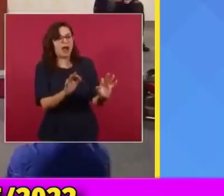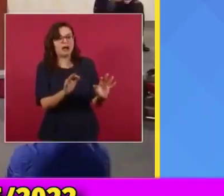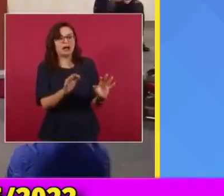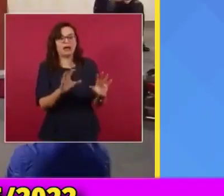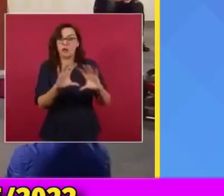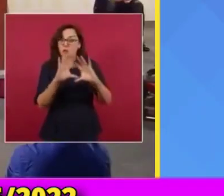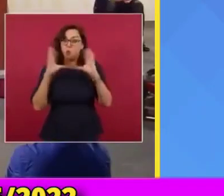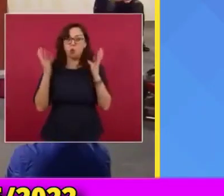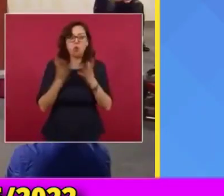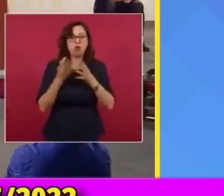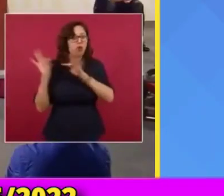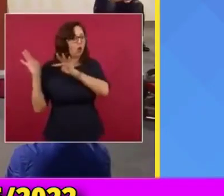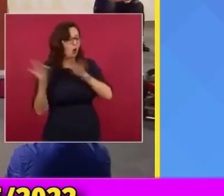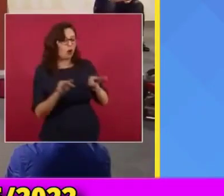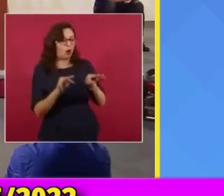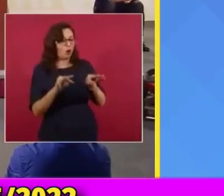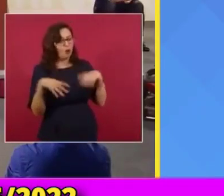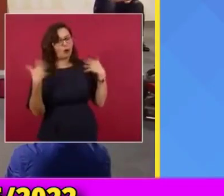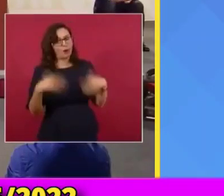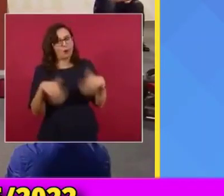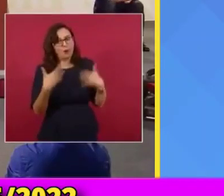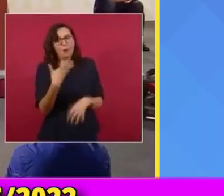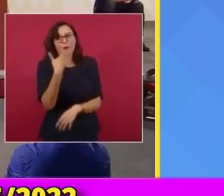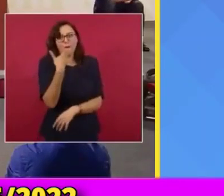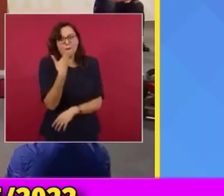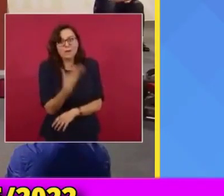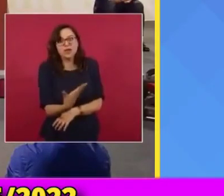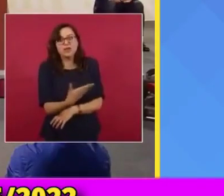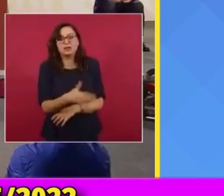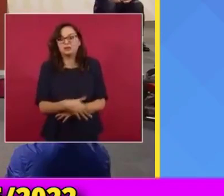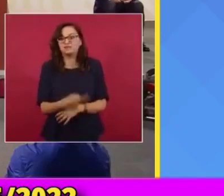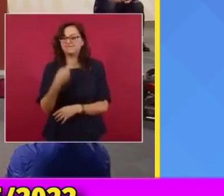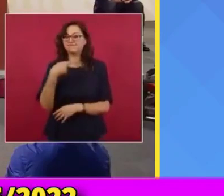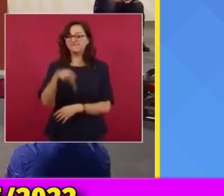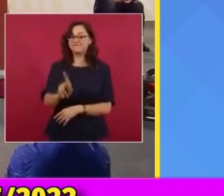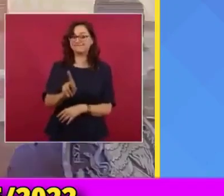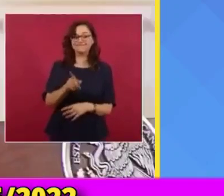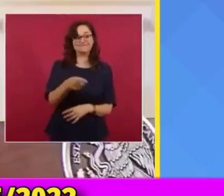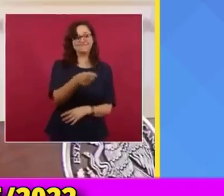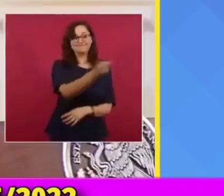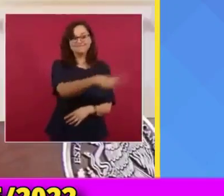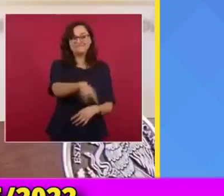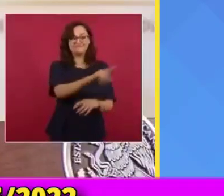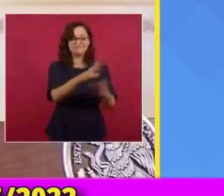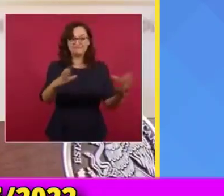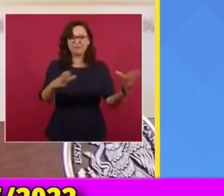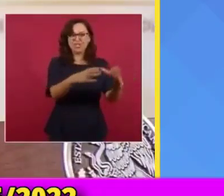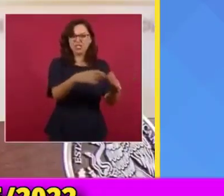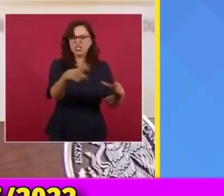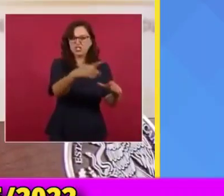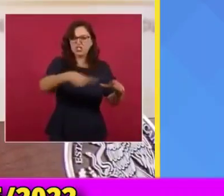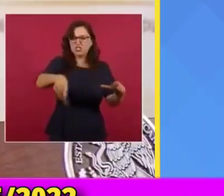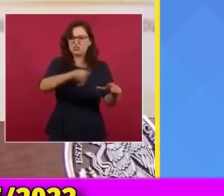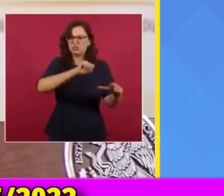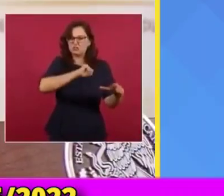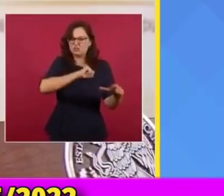se ha encargado o quieren